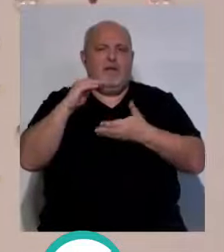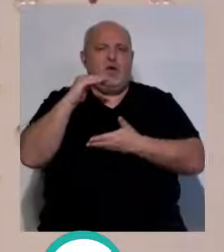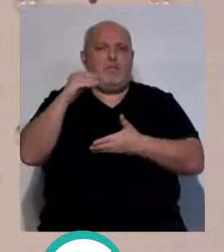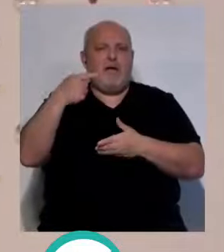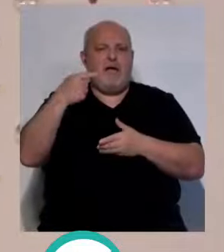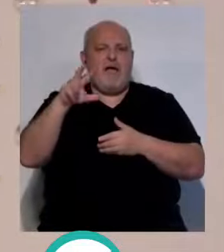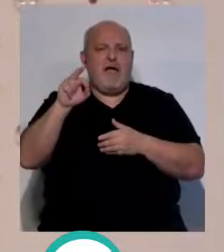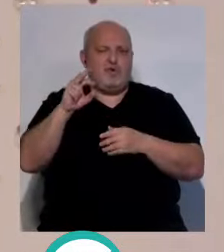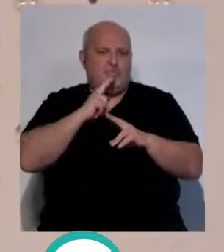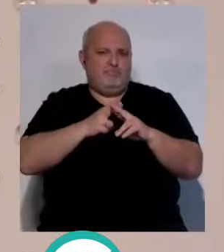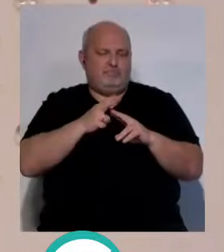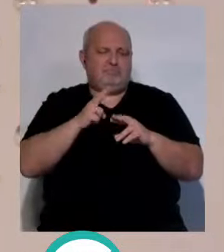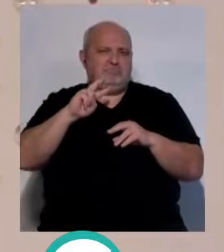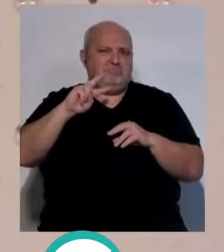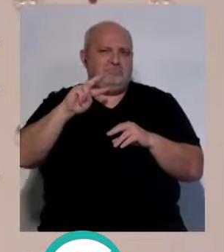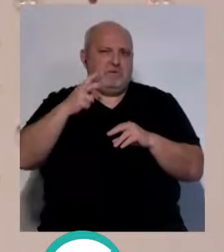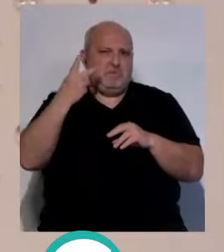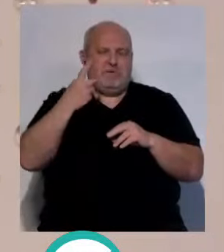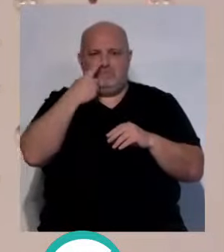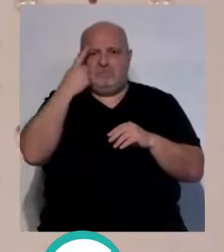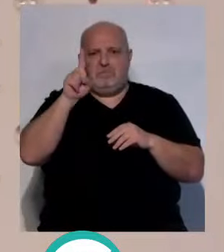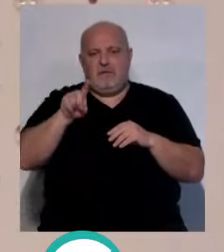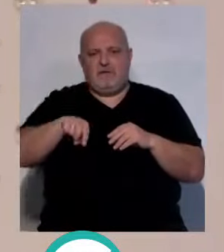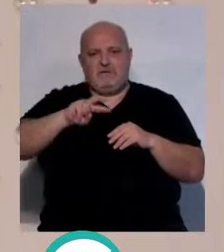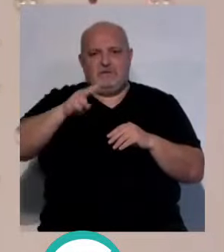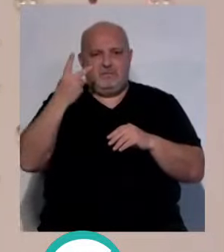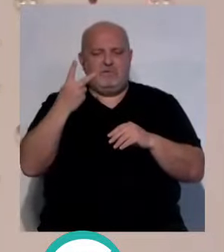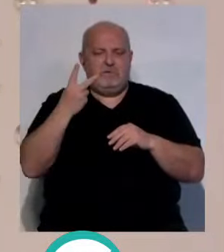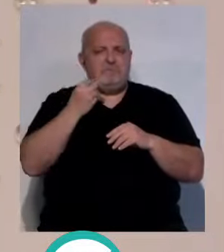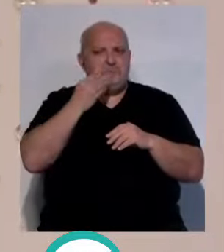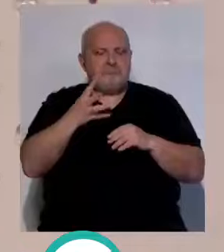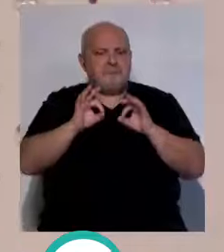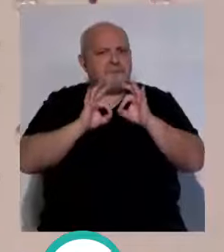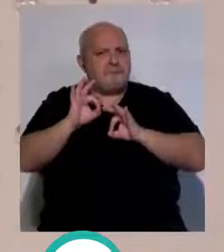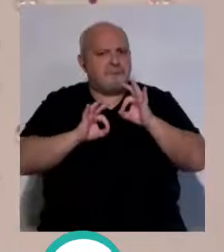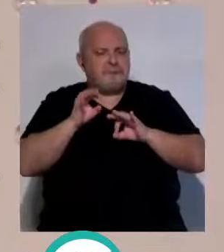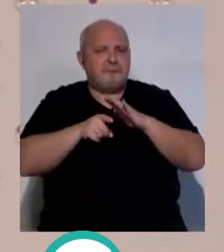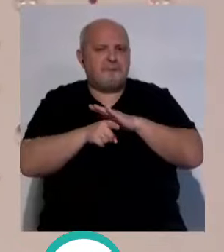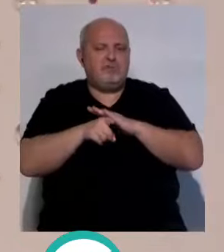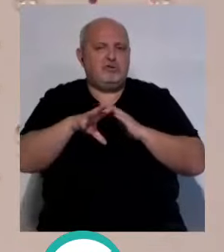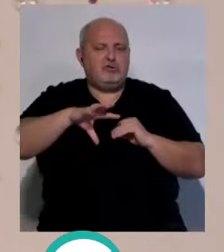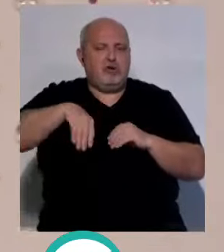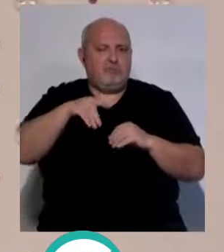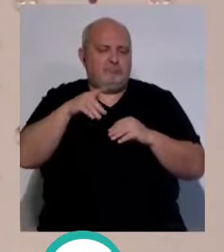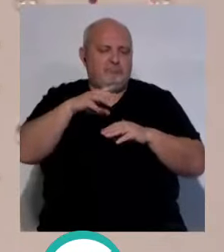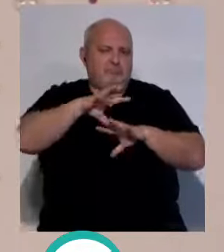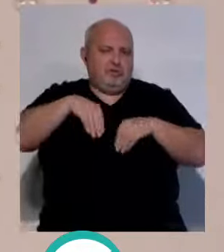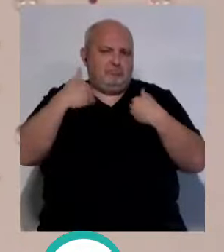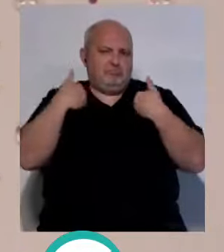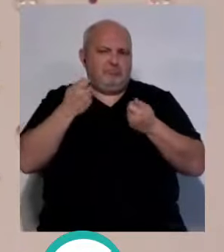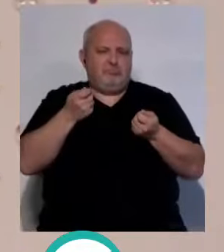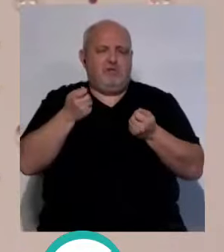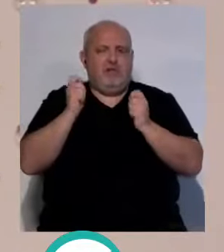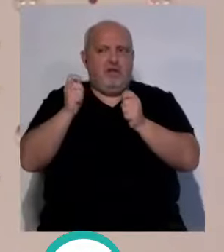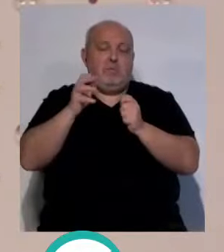Gallo y es una segunda edición del año pasado, están haciéndolo muy bien, todas las gestiones las están llevando ellos y todo el control. Hay